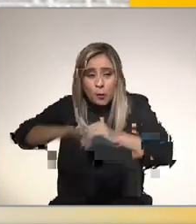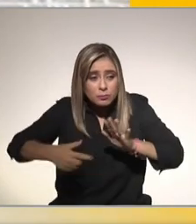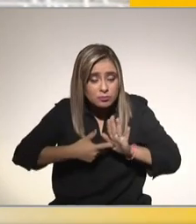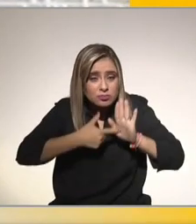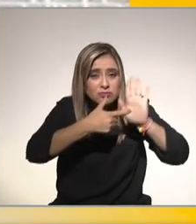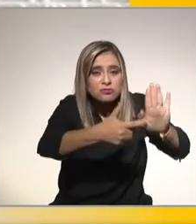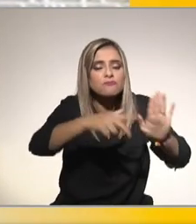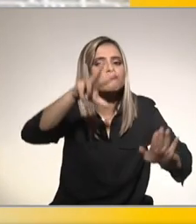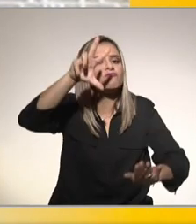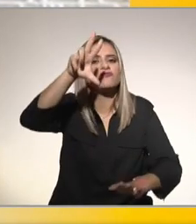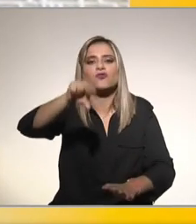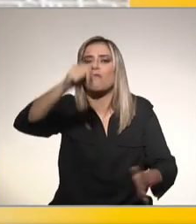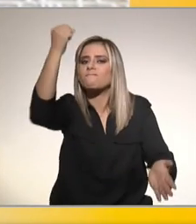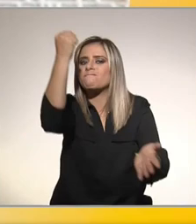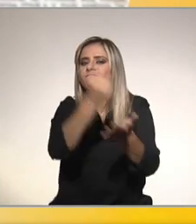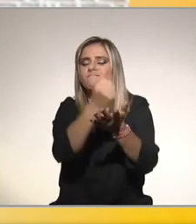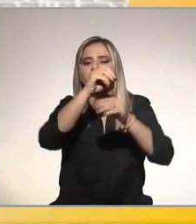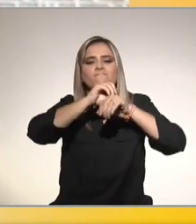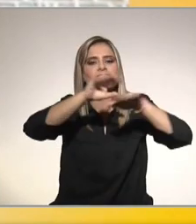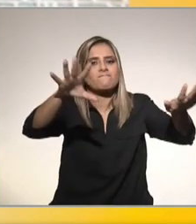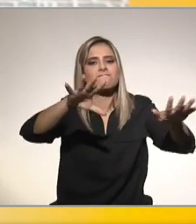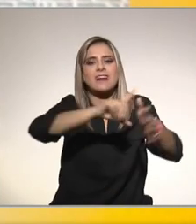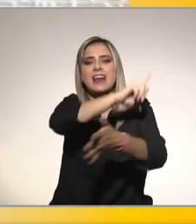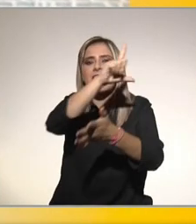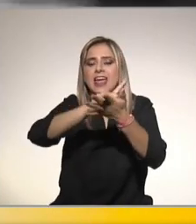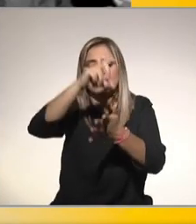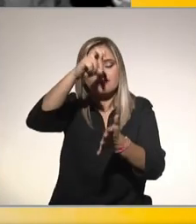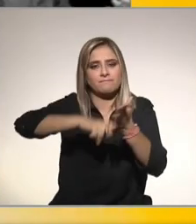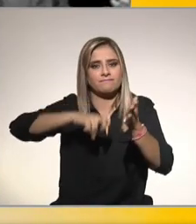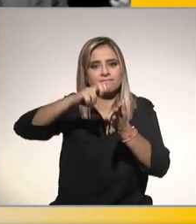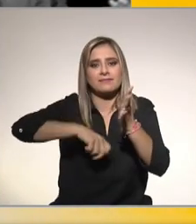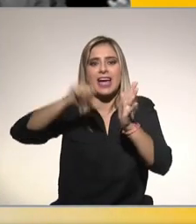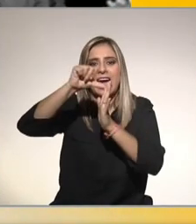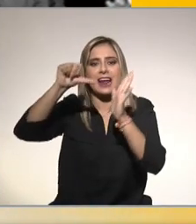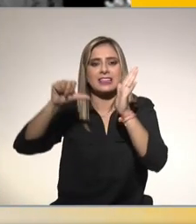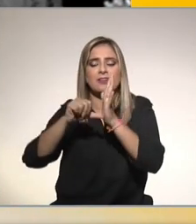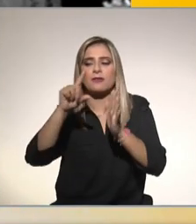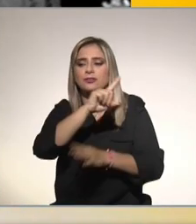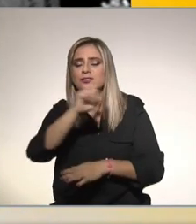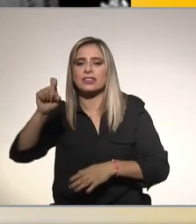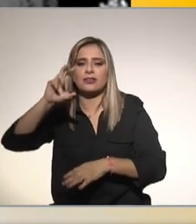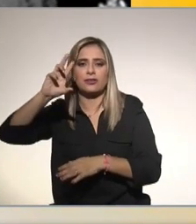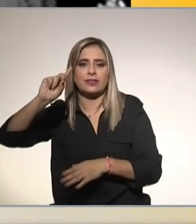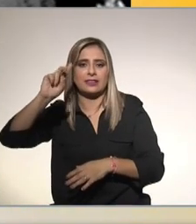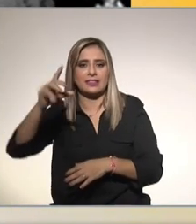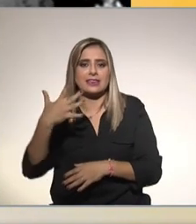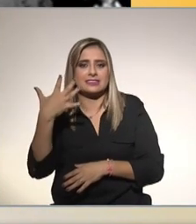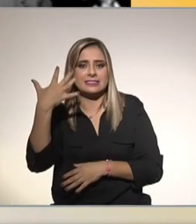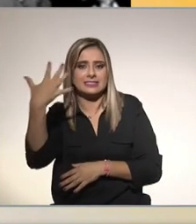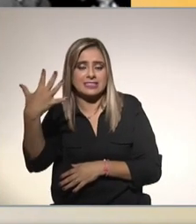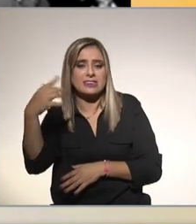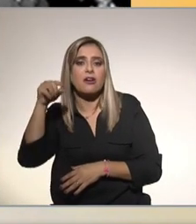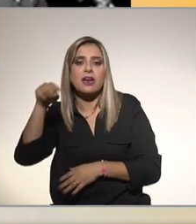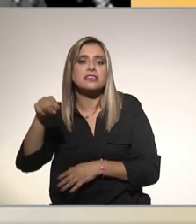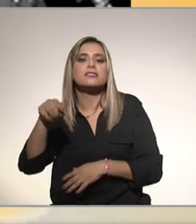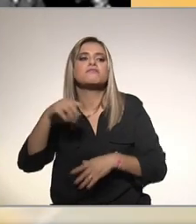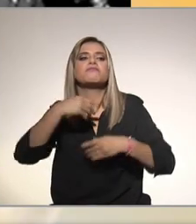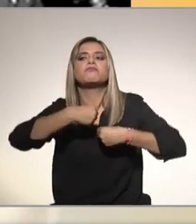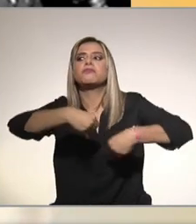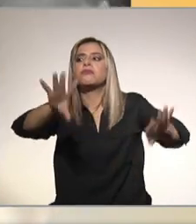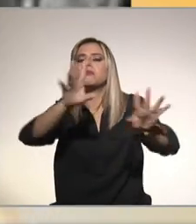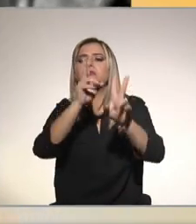la declaratoria de reforma constitucional como indica el artículo 135 y quedó en el aire